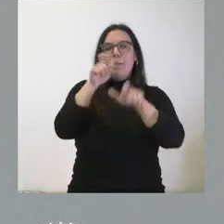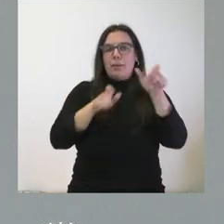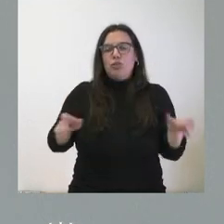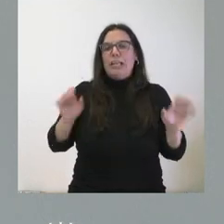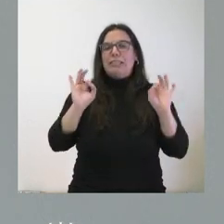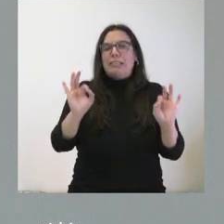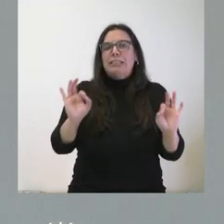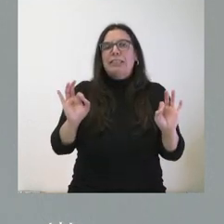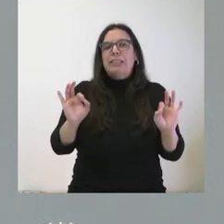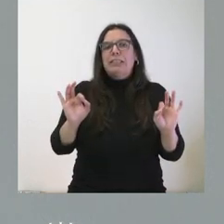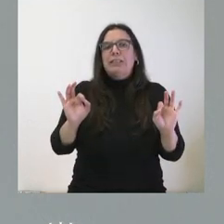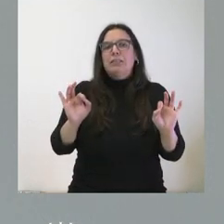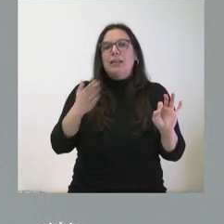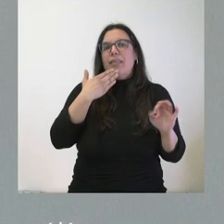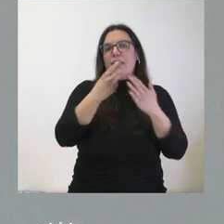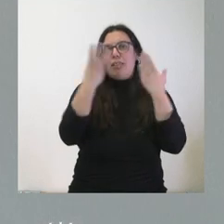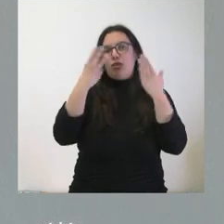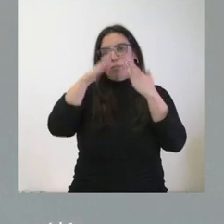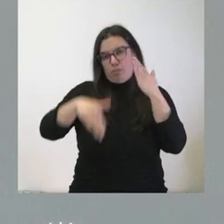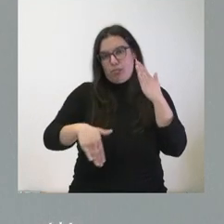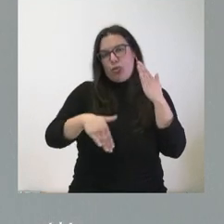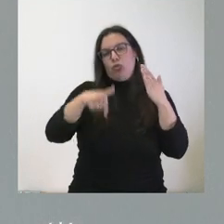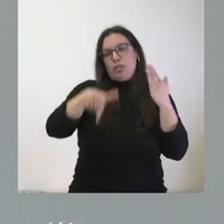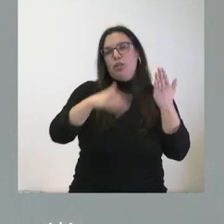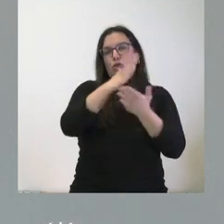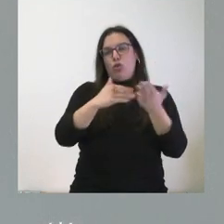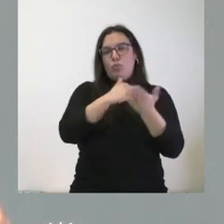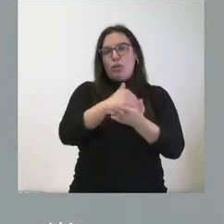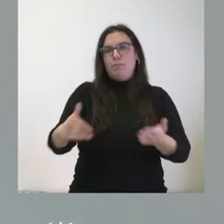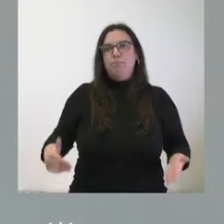que son menores en nuestra comunidad autónoma.